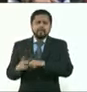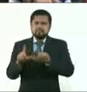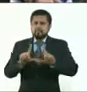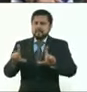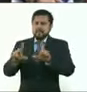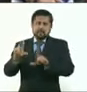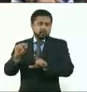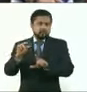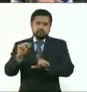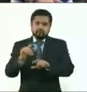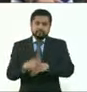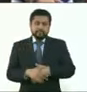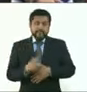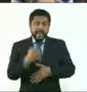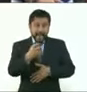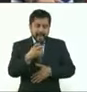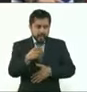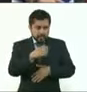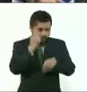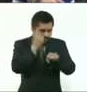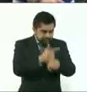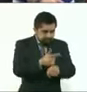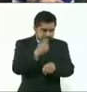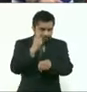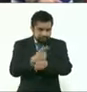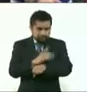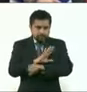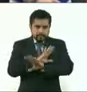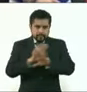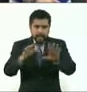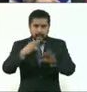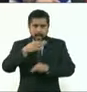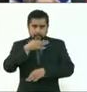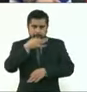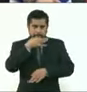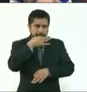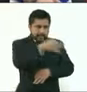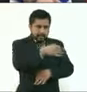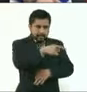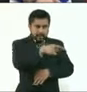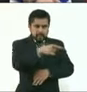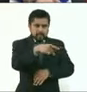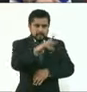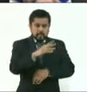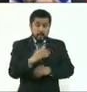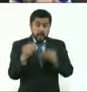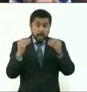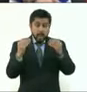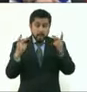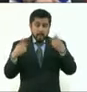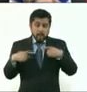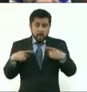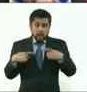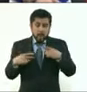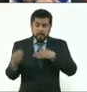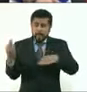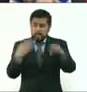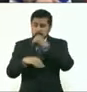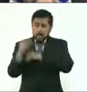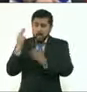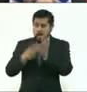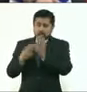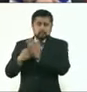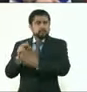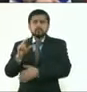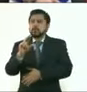muy pequeñito, en donde se hicieron estas notificaciones. No estamos hablando de la gran mayoría de la población, inclusive vamos